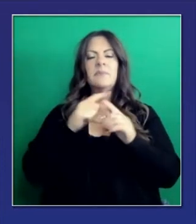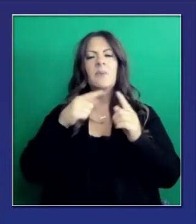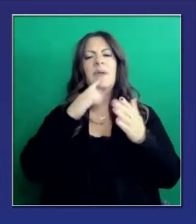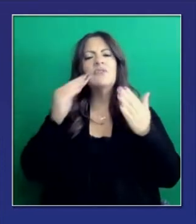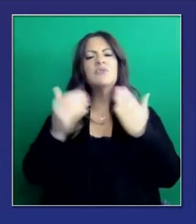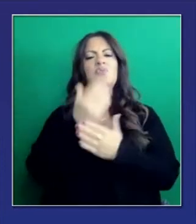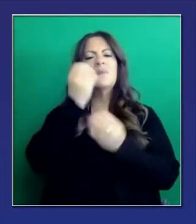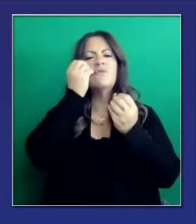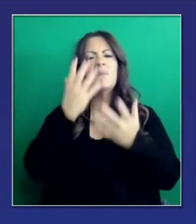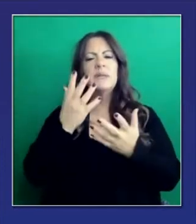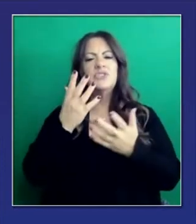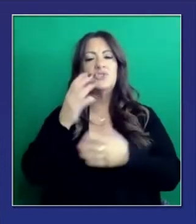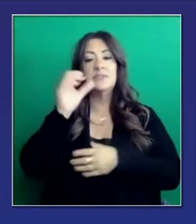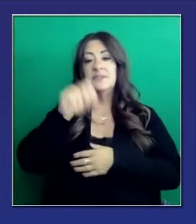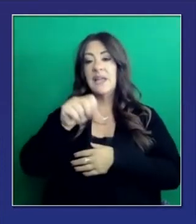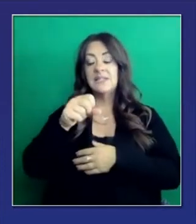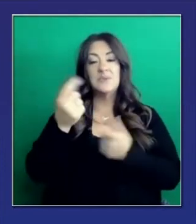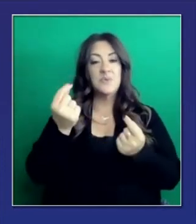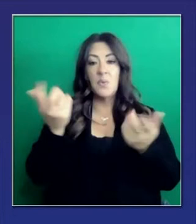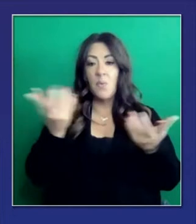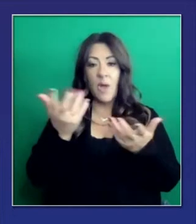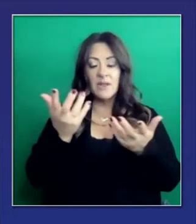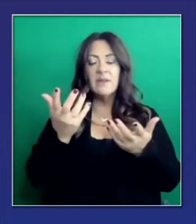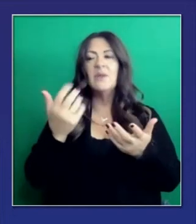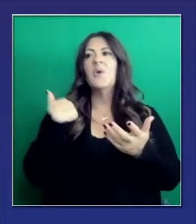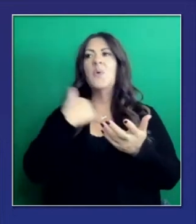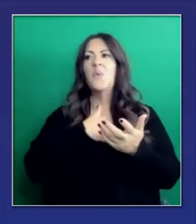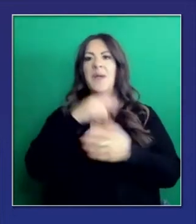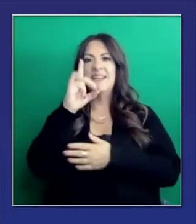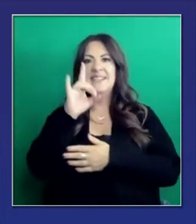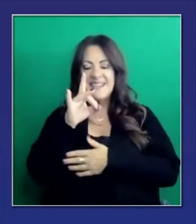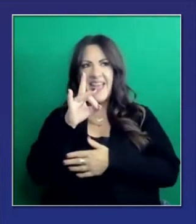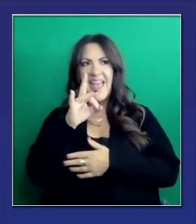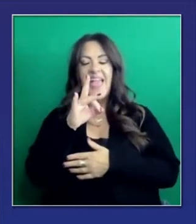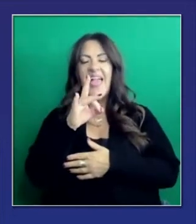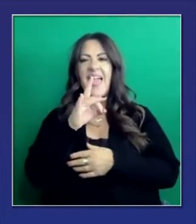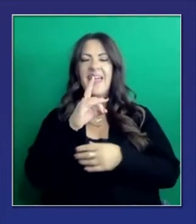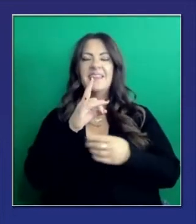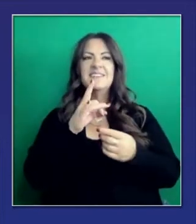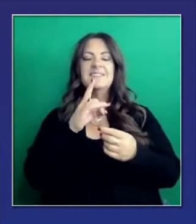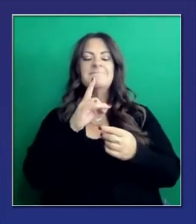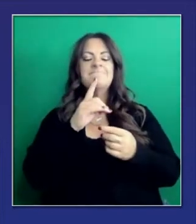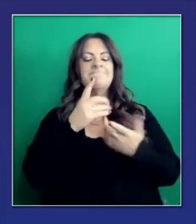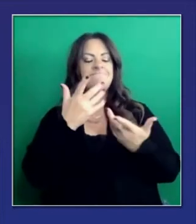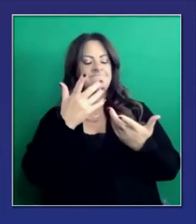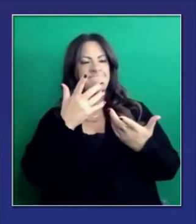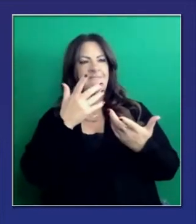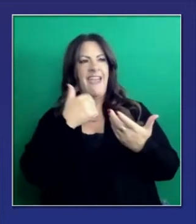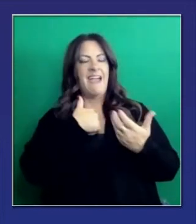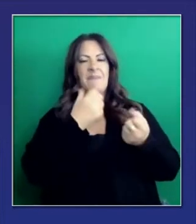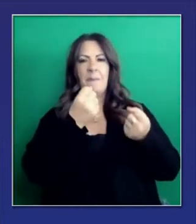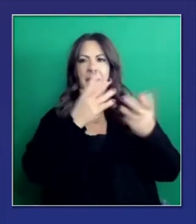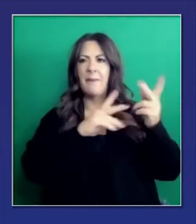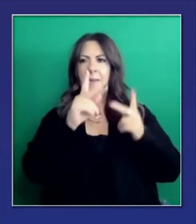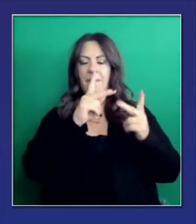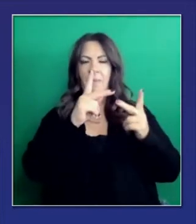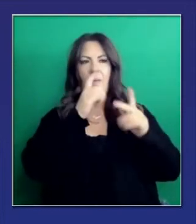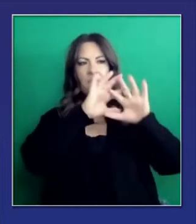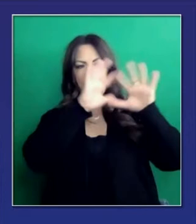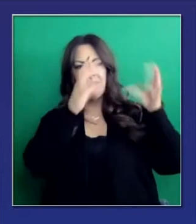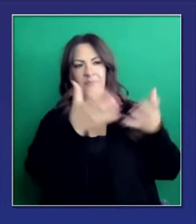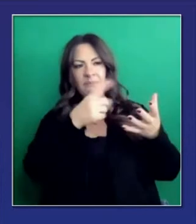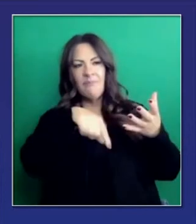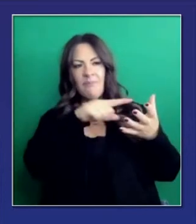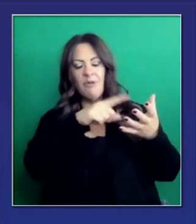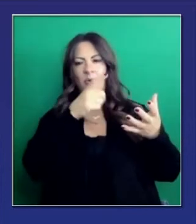Tenemos un aumento significativo de personal a nivel del estado que hemos desplegado en las últimas semanas. Hemos